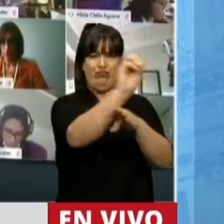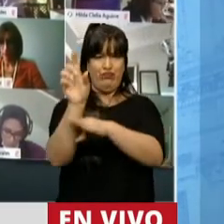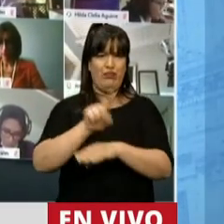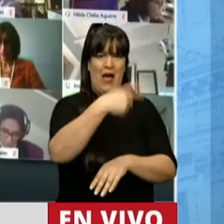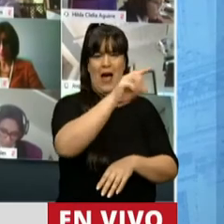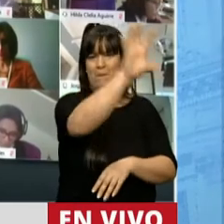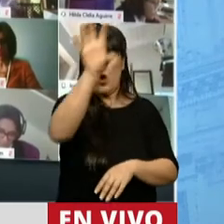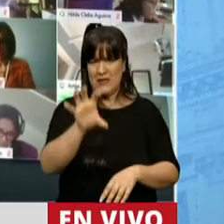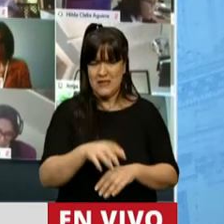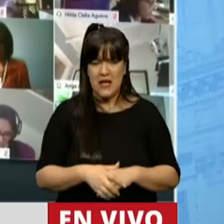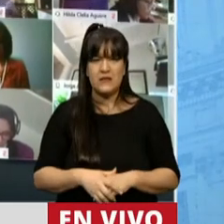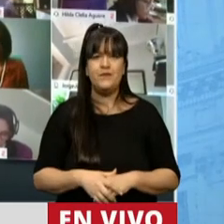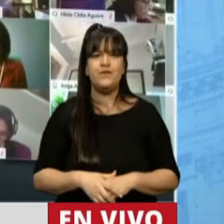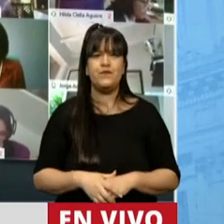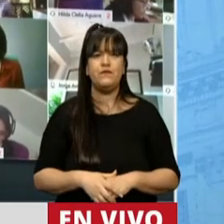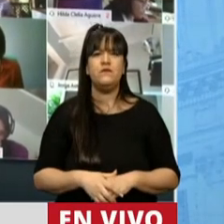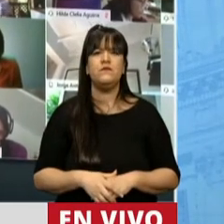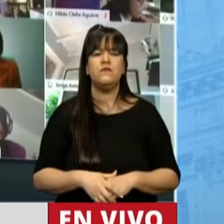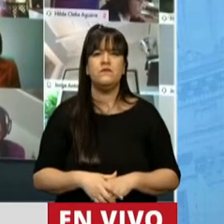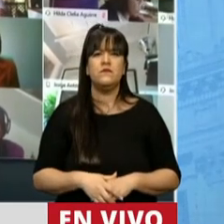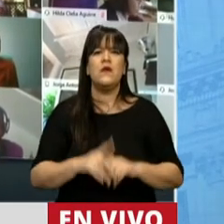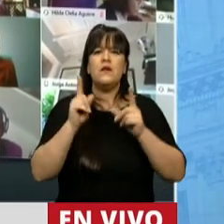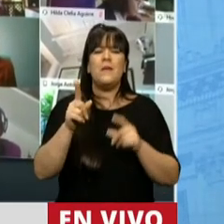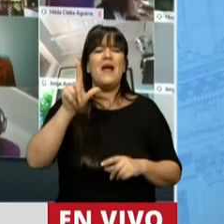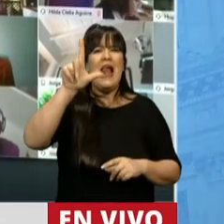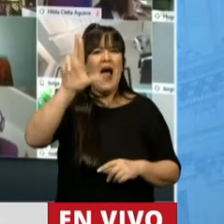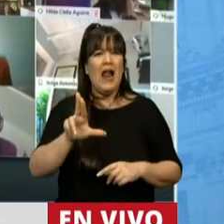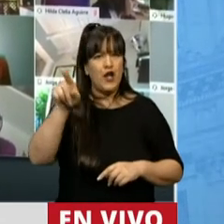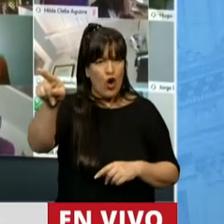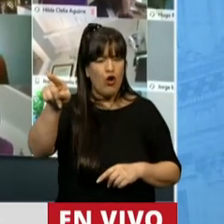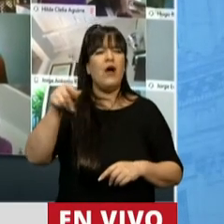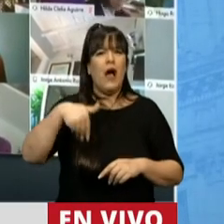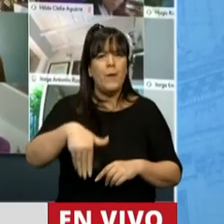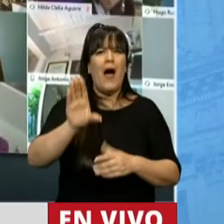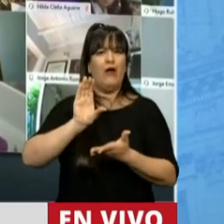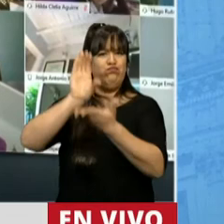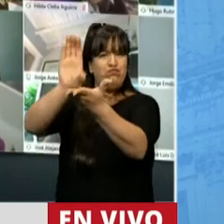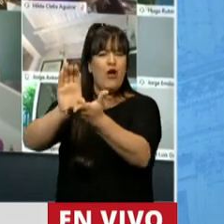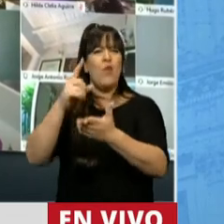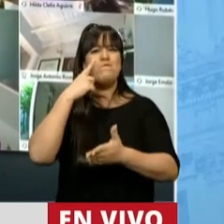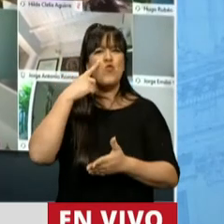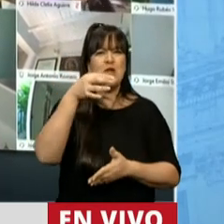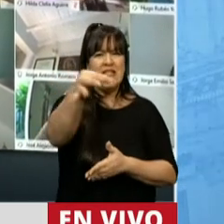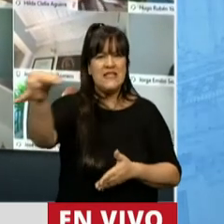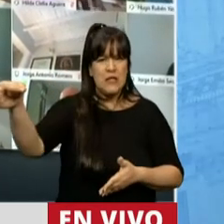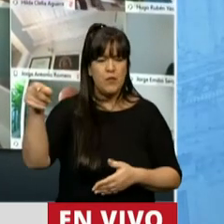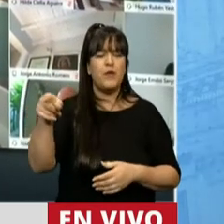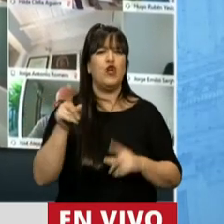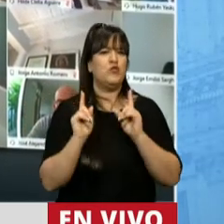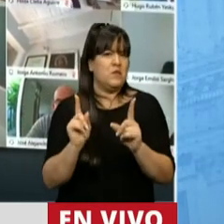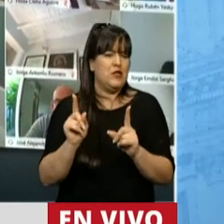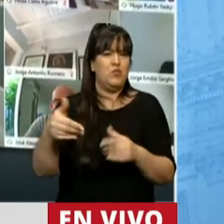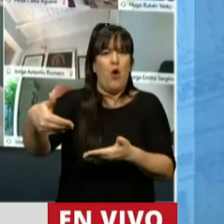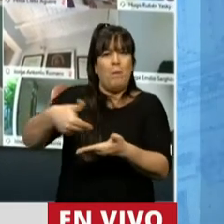Se adecua la asignación a La Rioja para distribuir los fondos otorgados a los municipios según lo que se